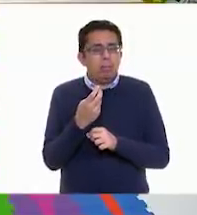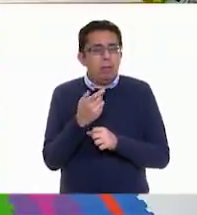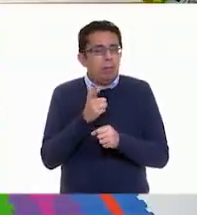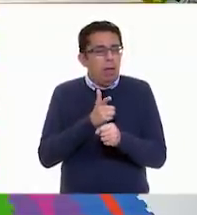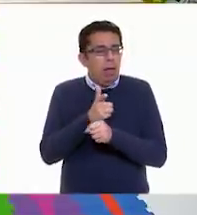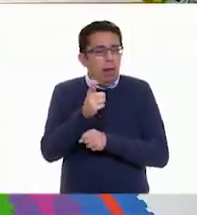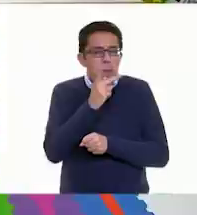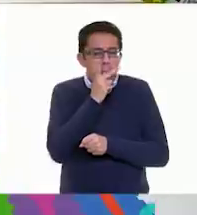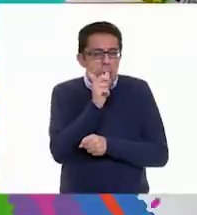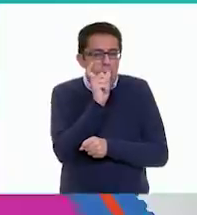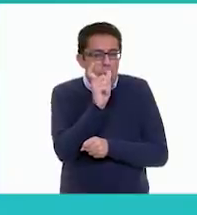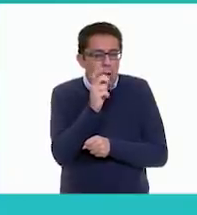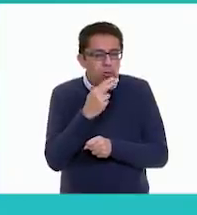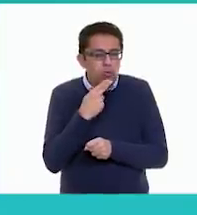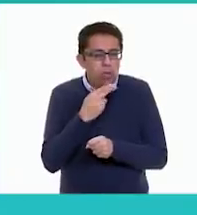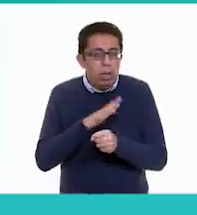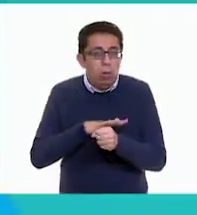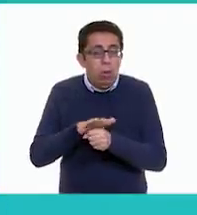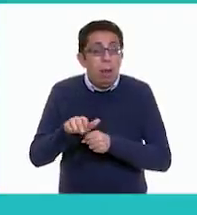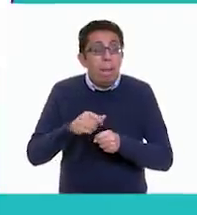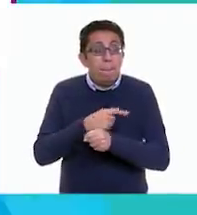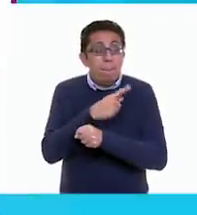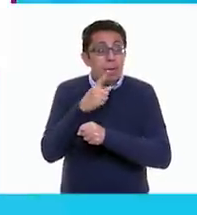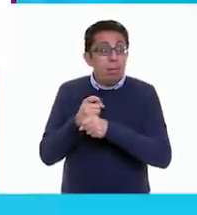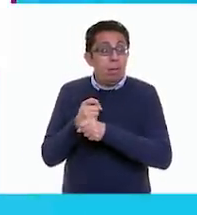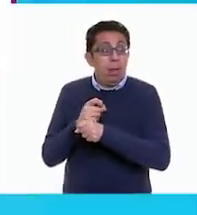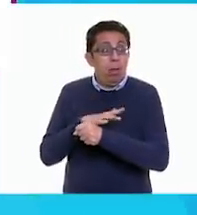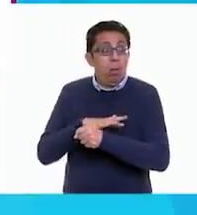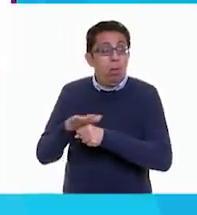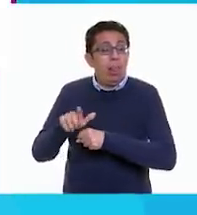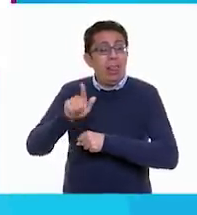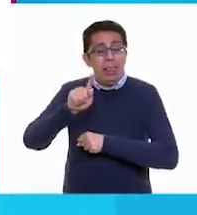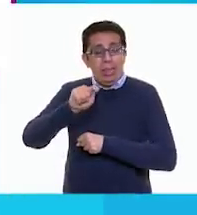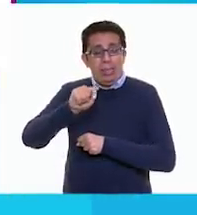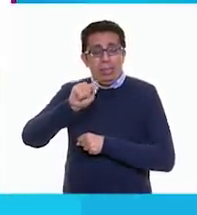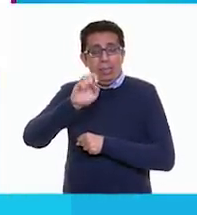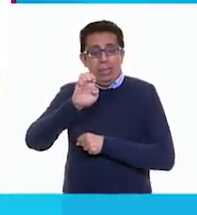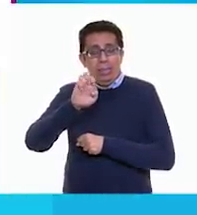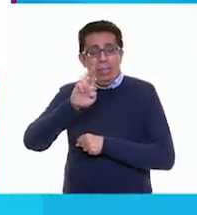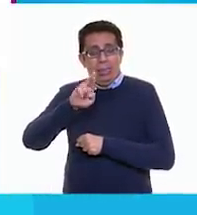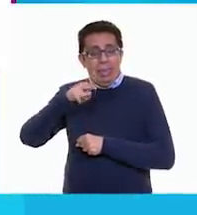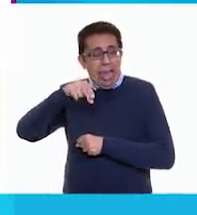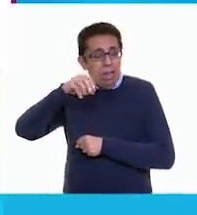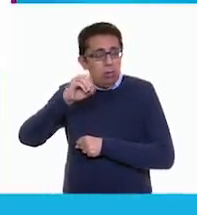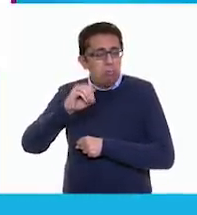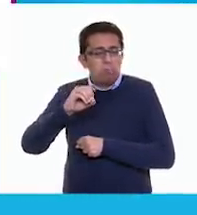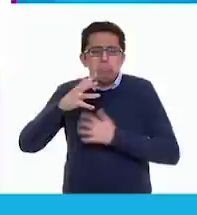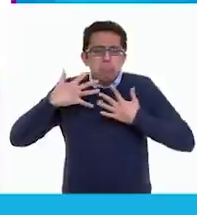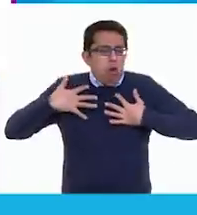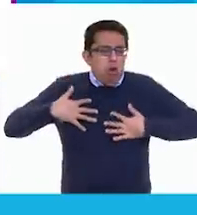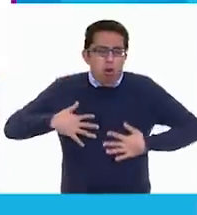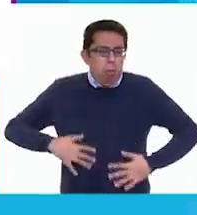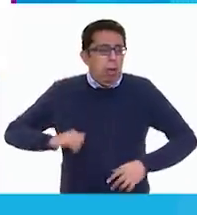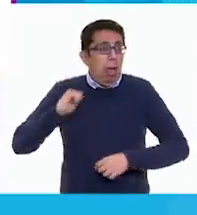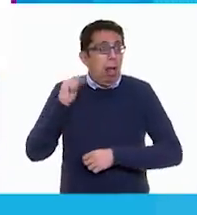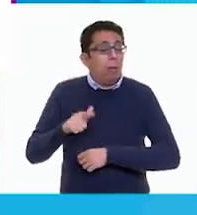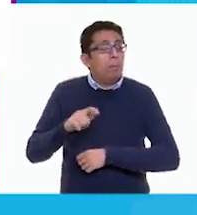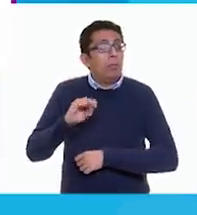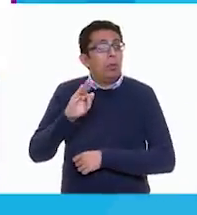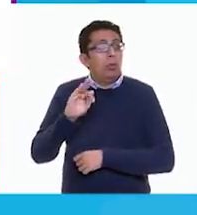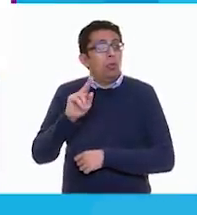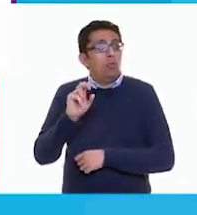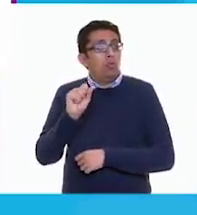A ver. Y dice la primer palabra, es terno, conjunto de ropa. Muy bien. Fustán,